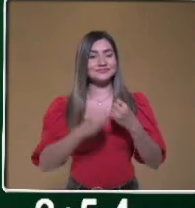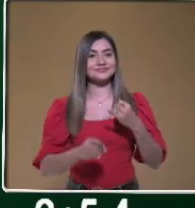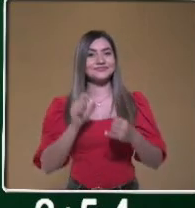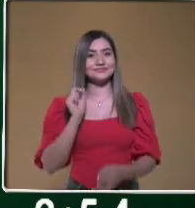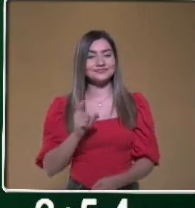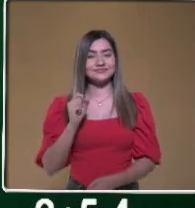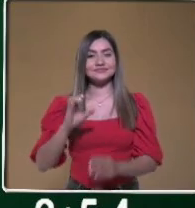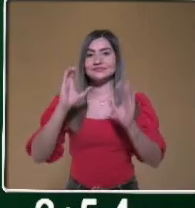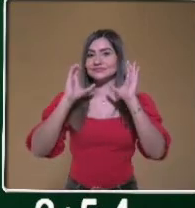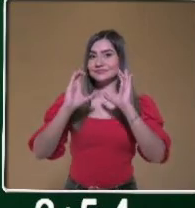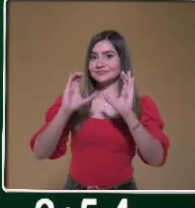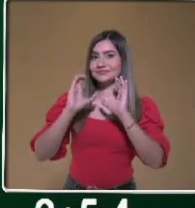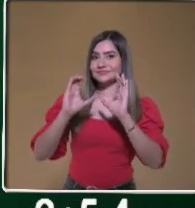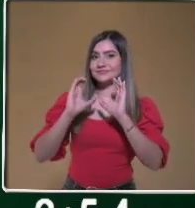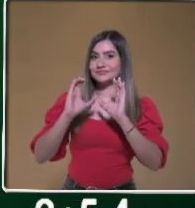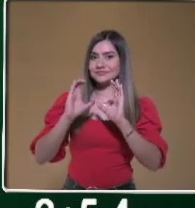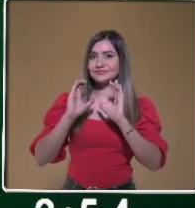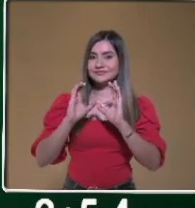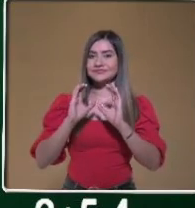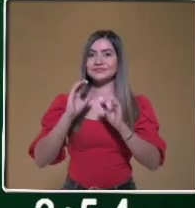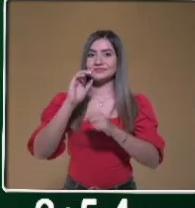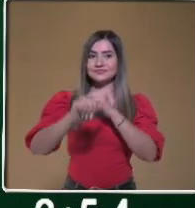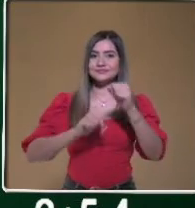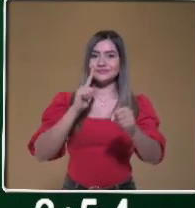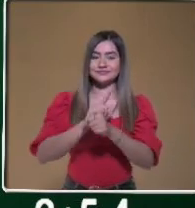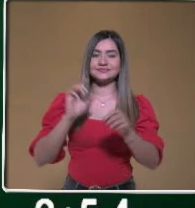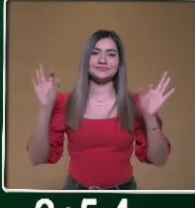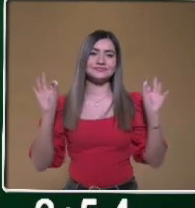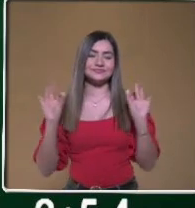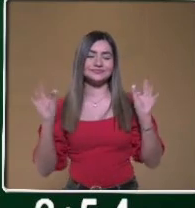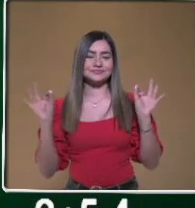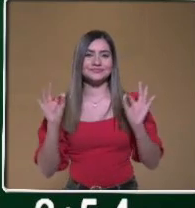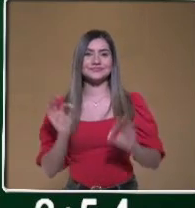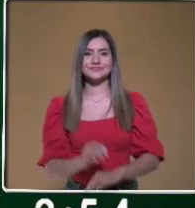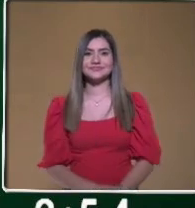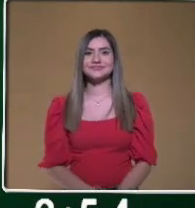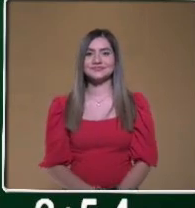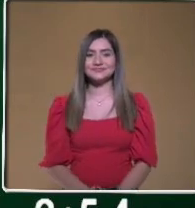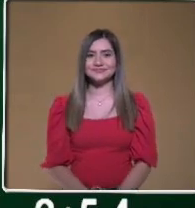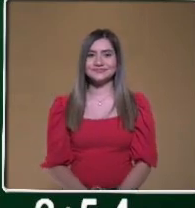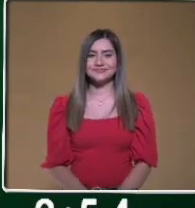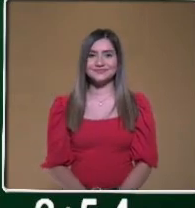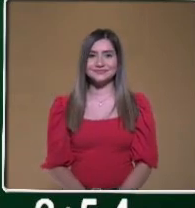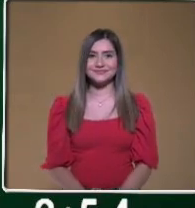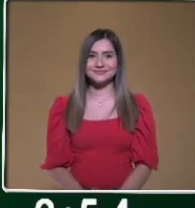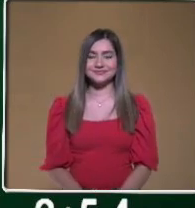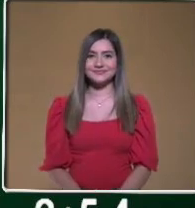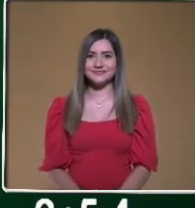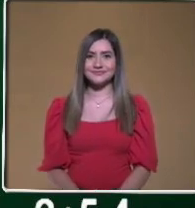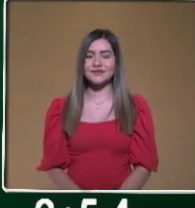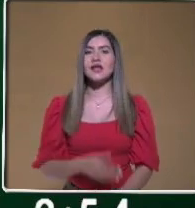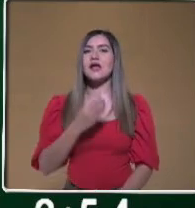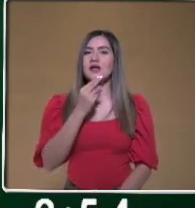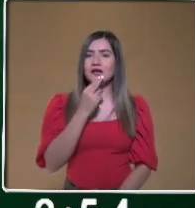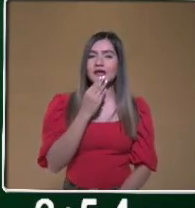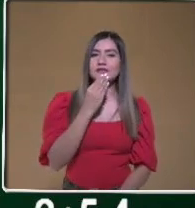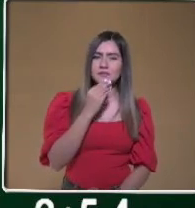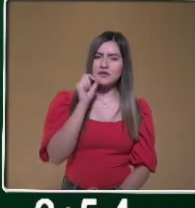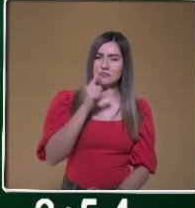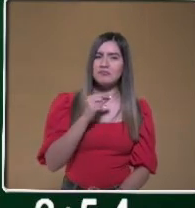existe la apicultura, que es la crianza de abejas para la obtención de miel.